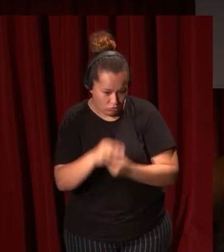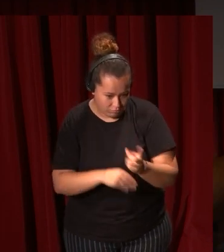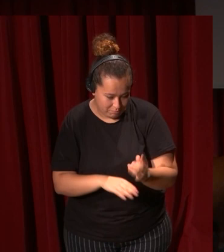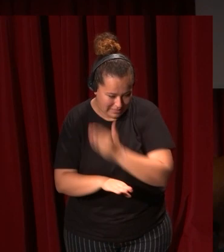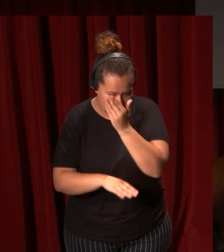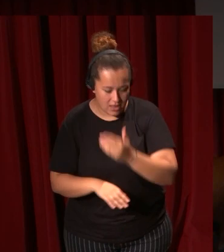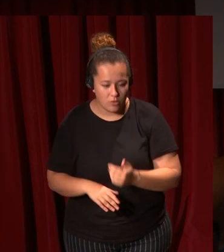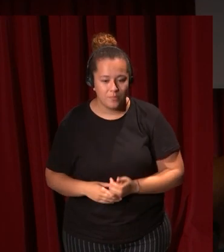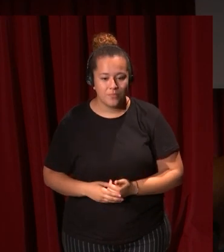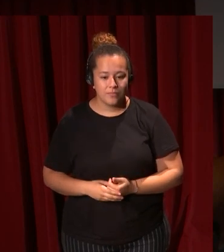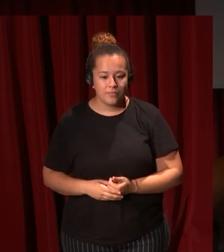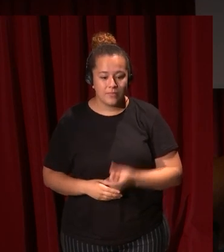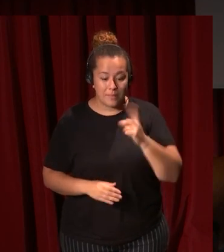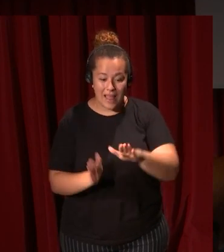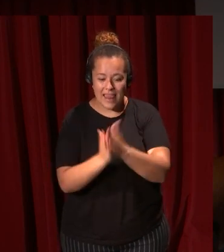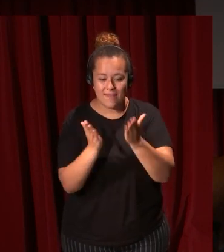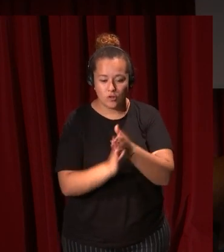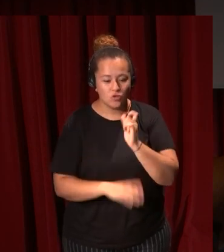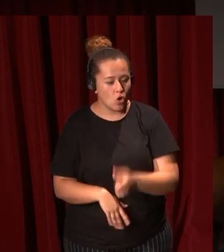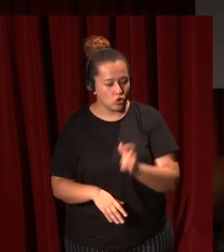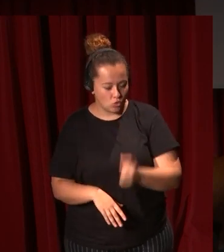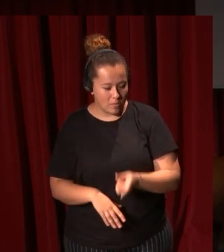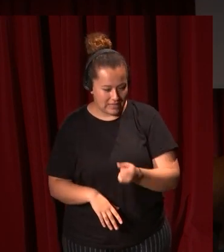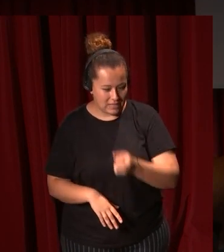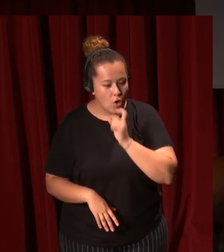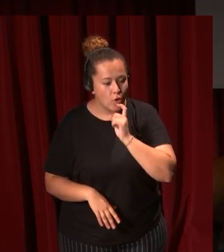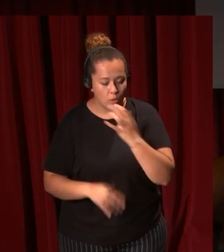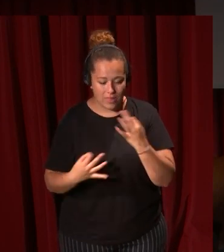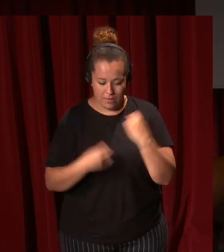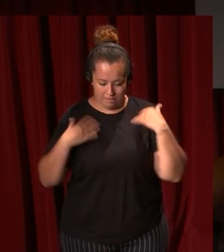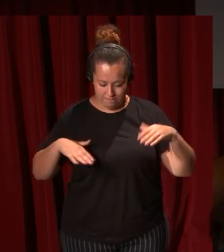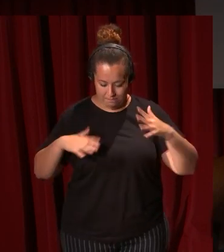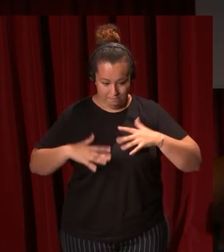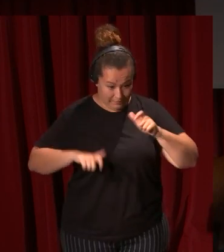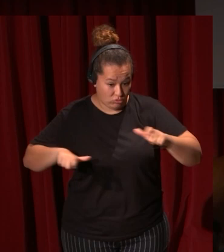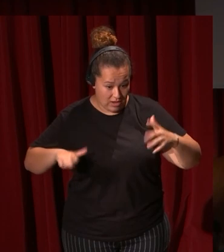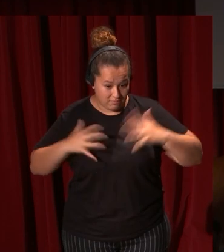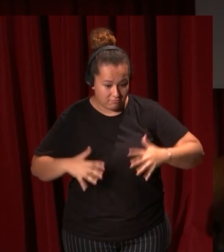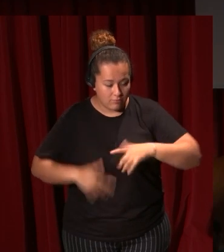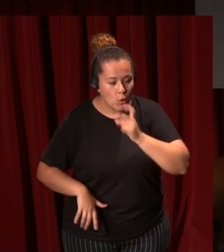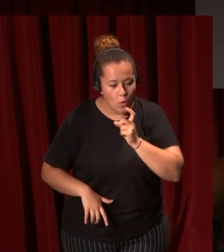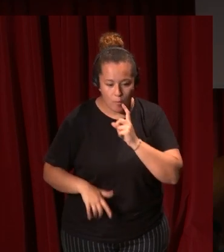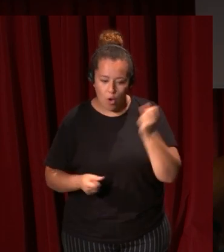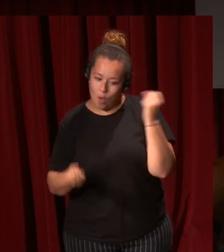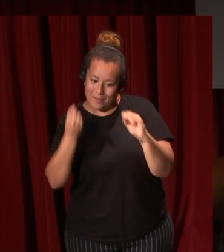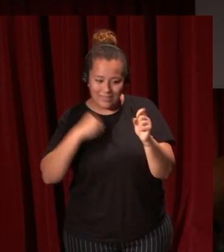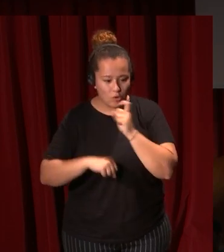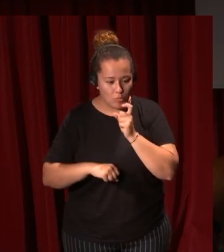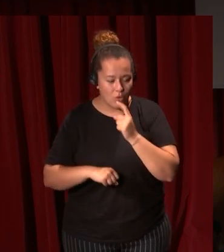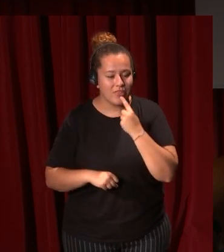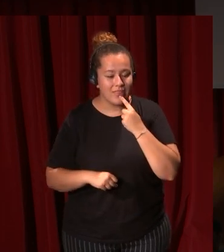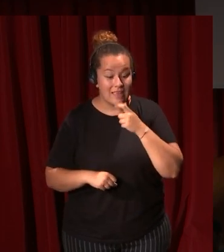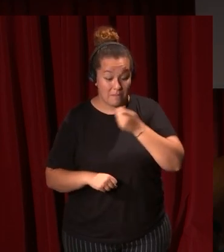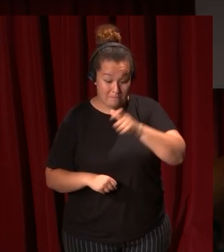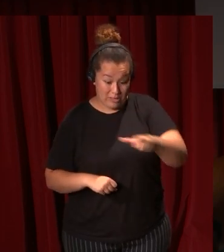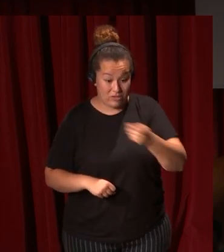los libros de costumbres de cómo se debe vestir y comportar una persona hablan de que el español sólo usa el sombrero en el